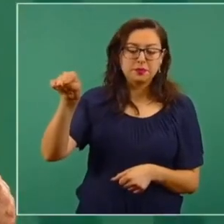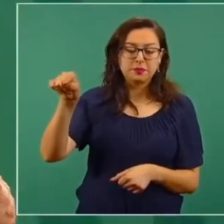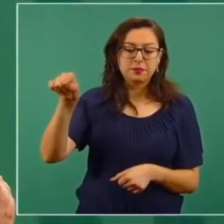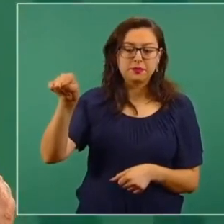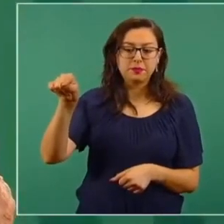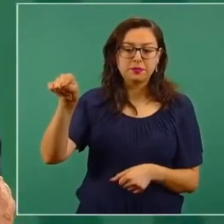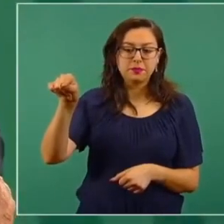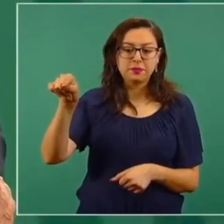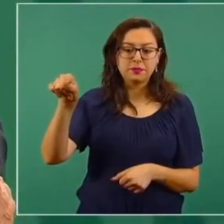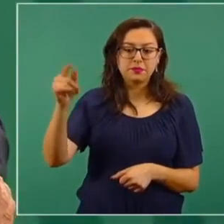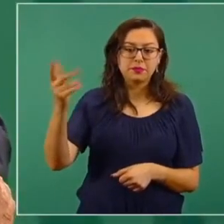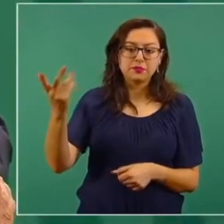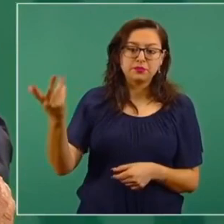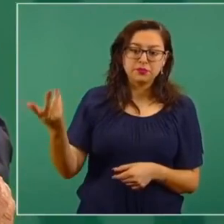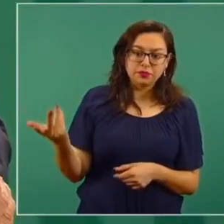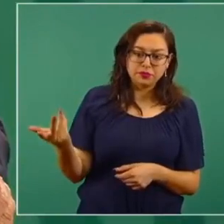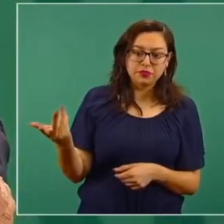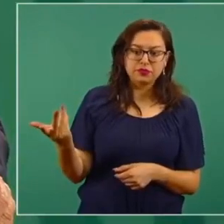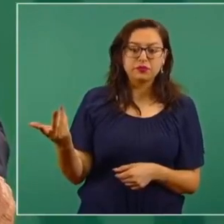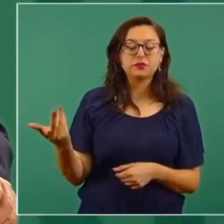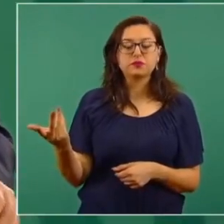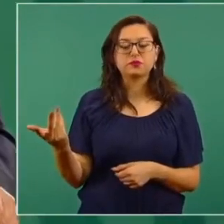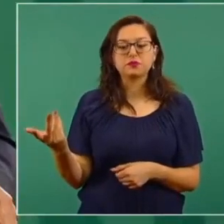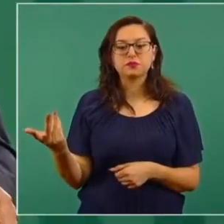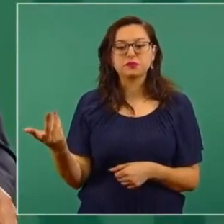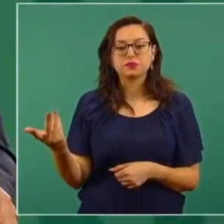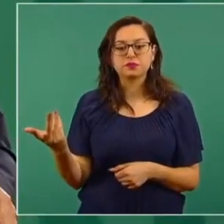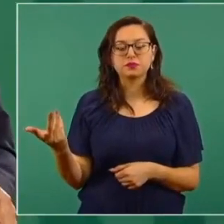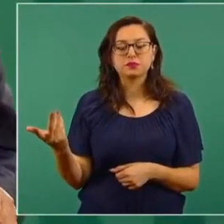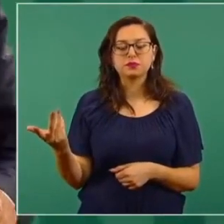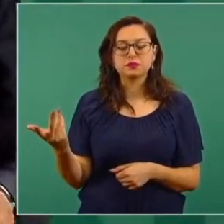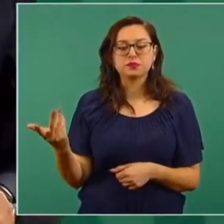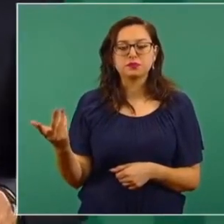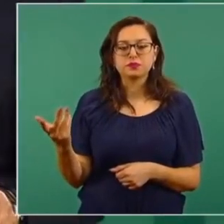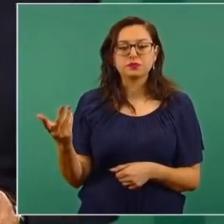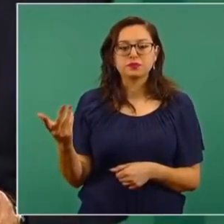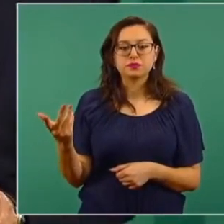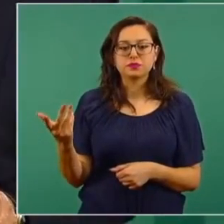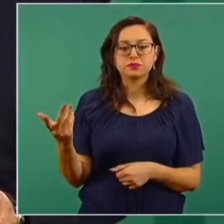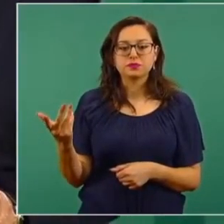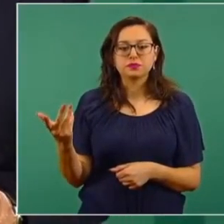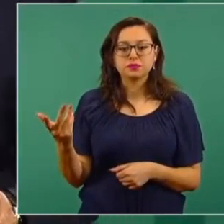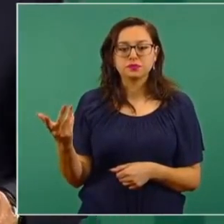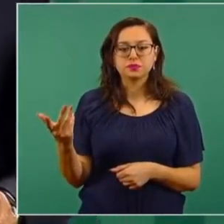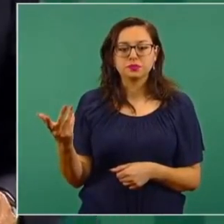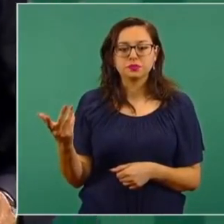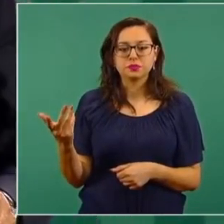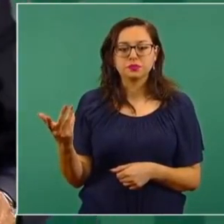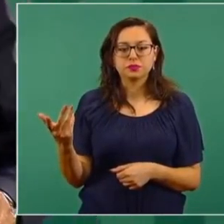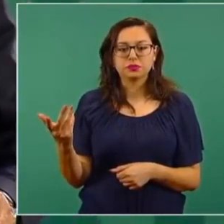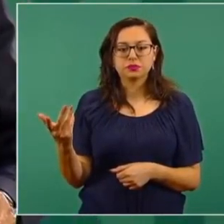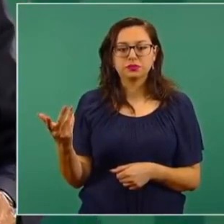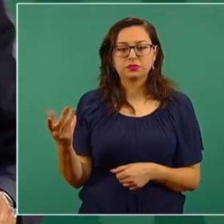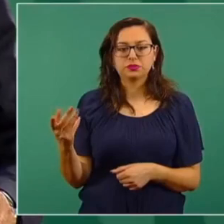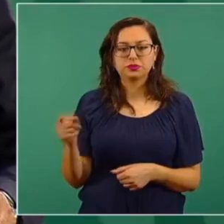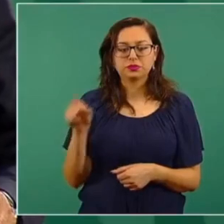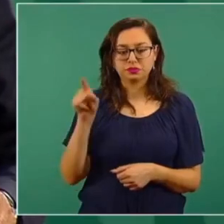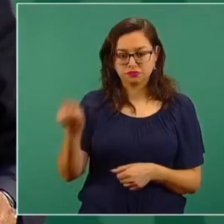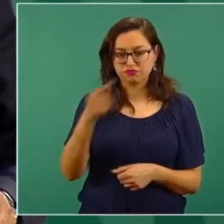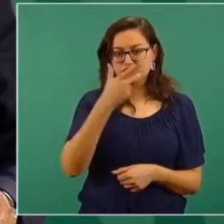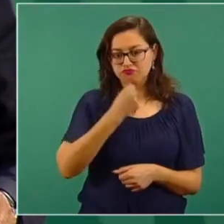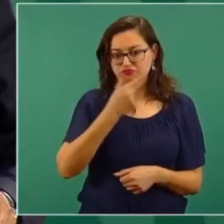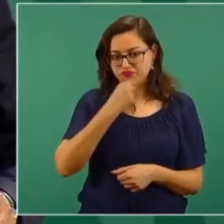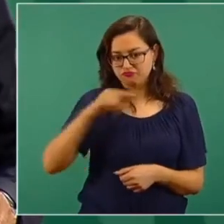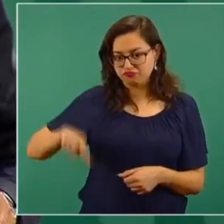nos trae el presidente para que se abran las clases ya las escuelas después de Semana Santa así es que